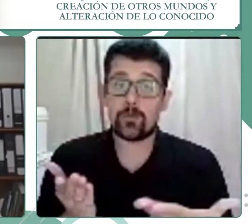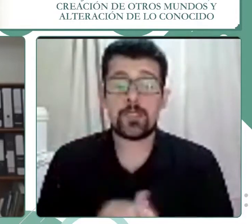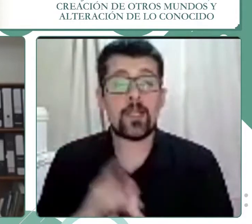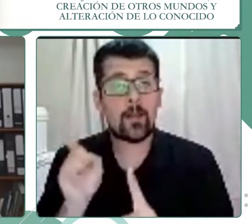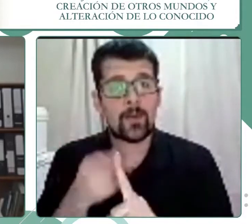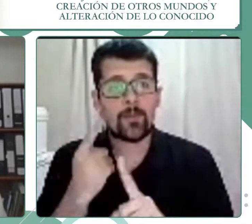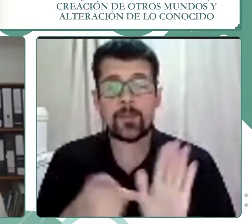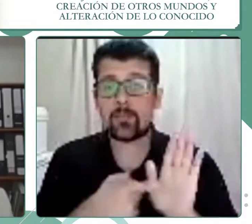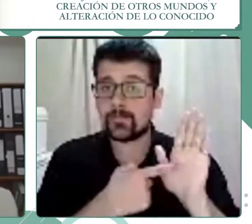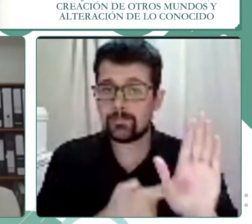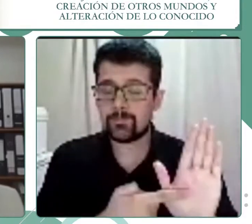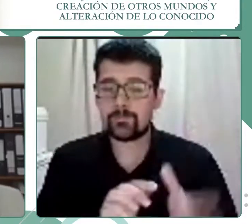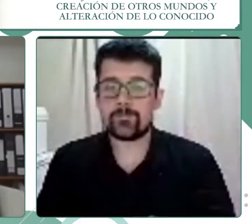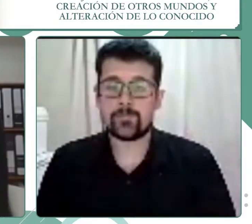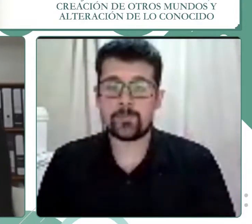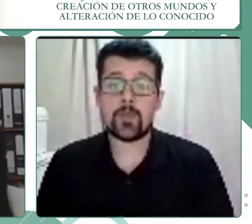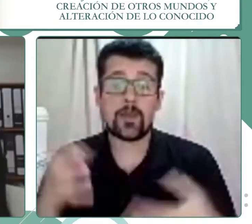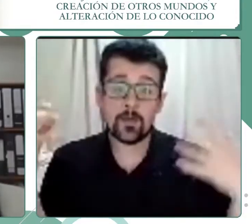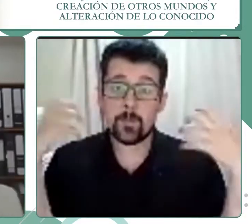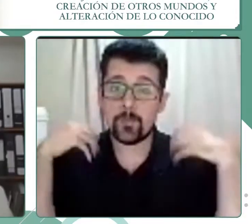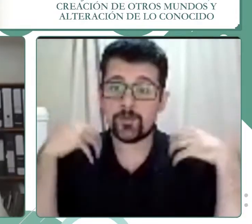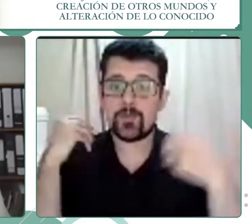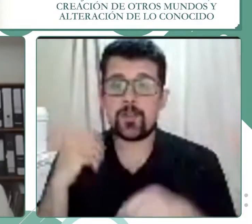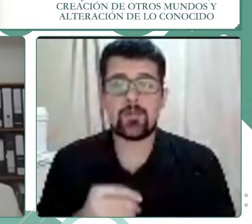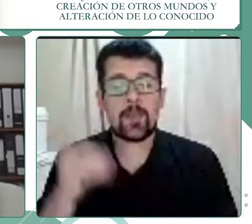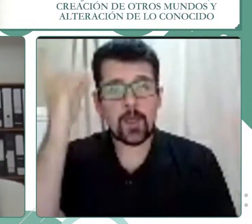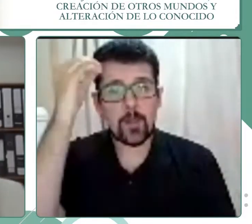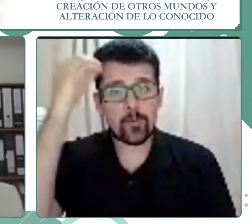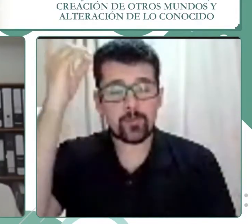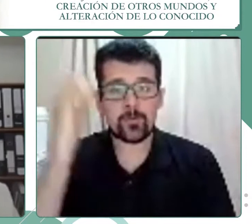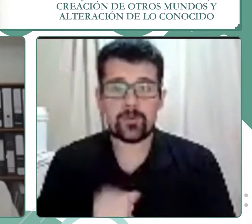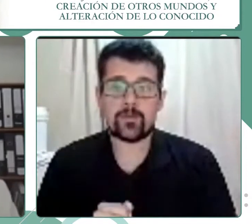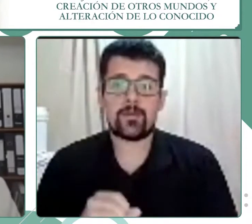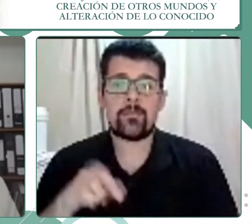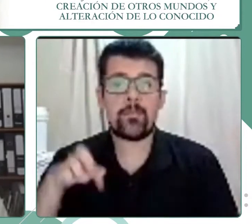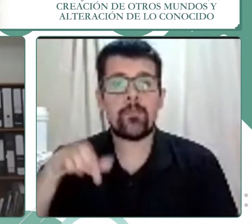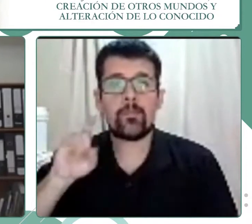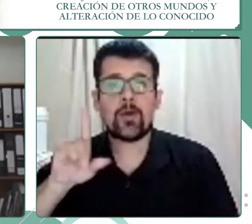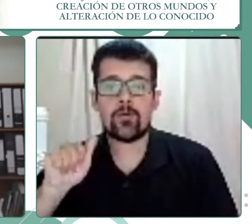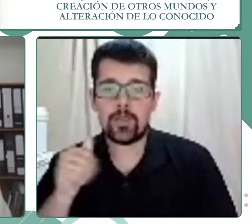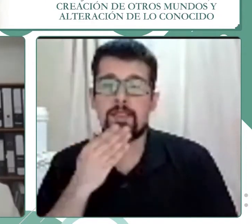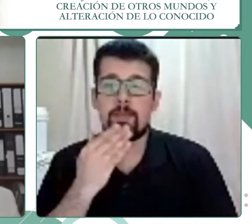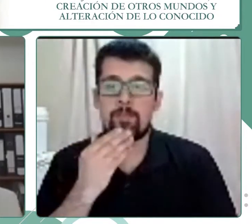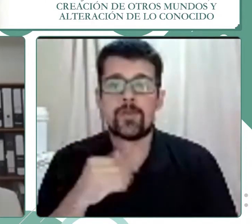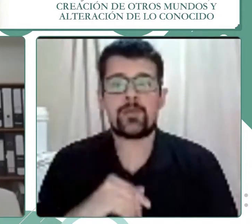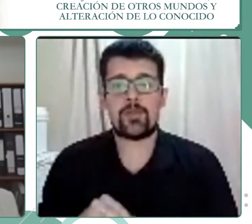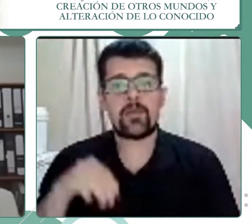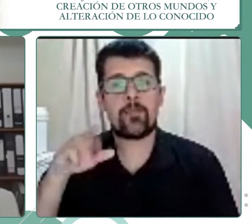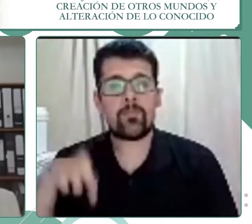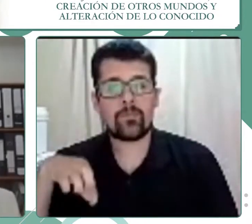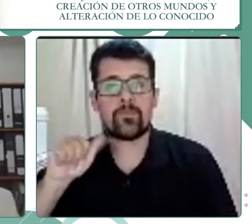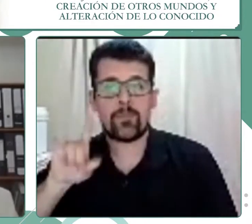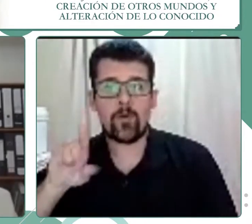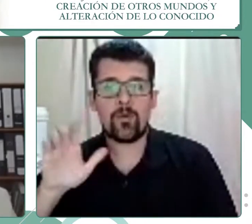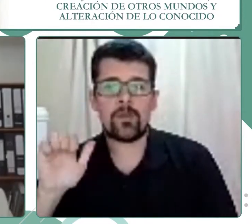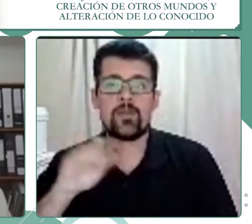primera ponencia, que está a cargo de la doctora Paula Aguilar y de la magíster Poledobreque. La